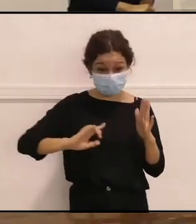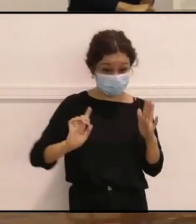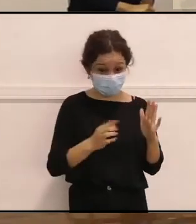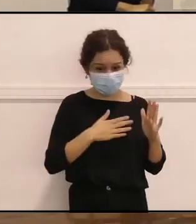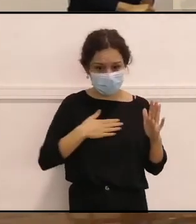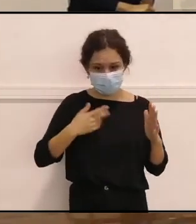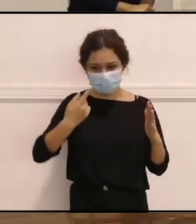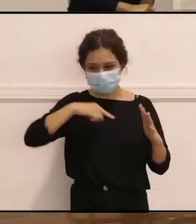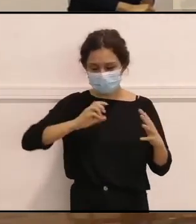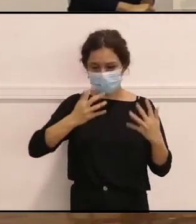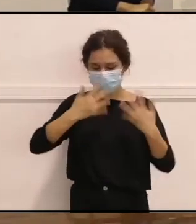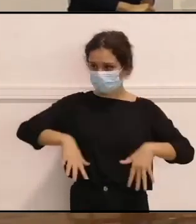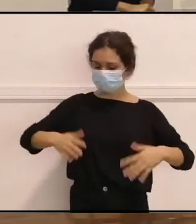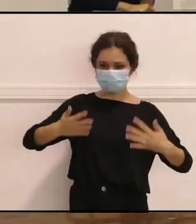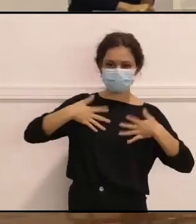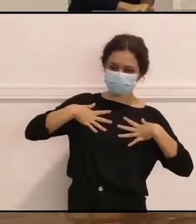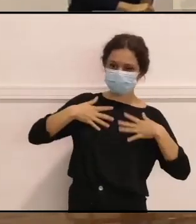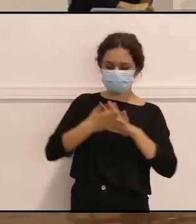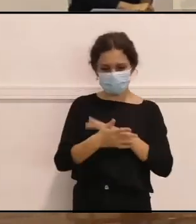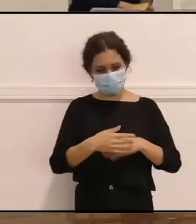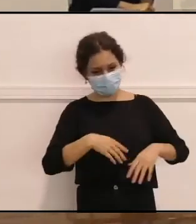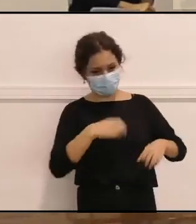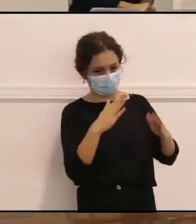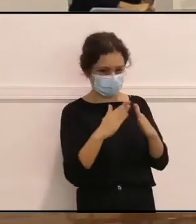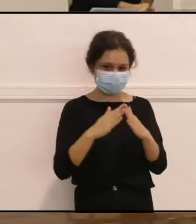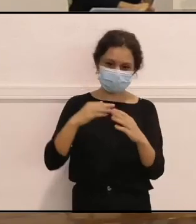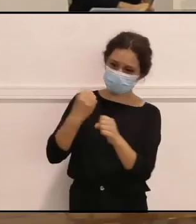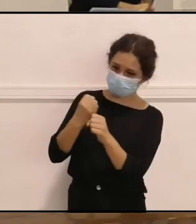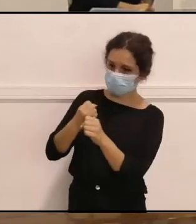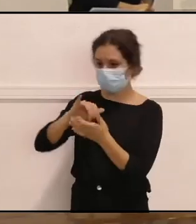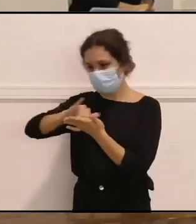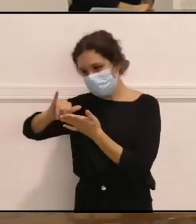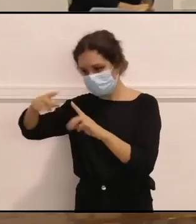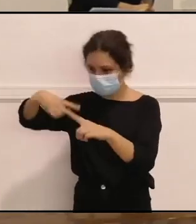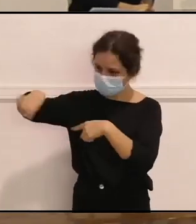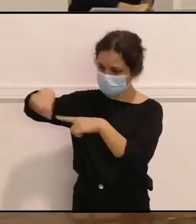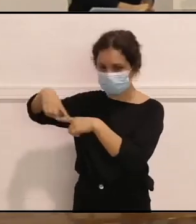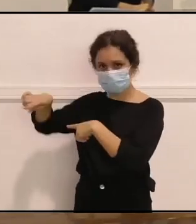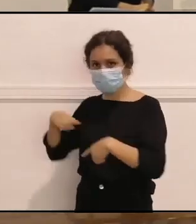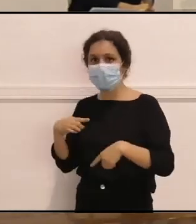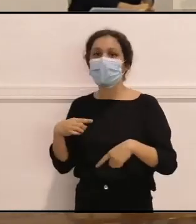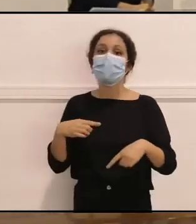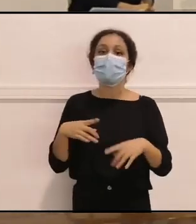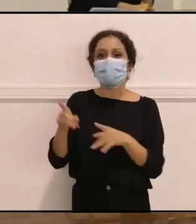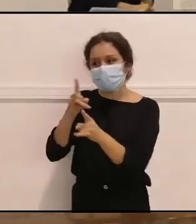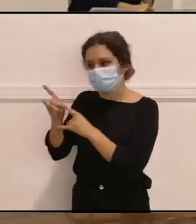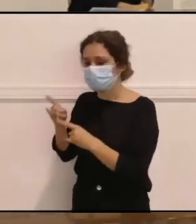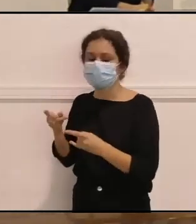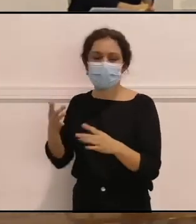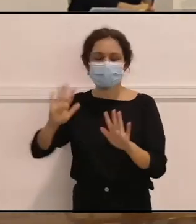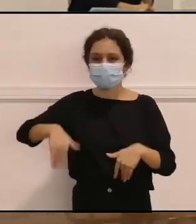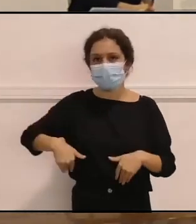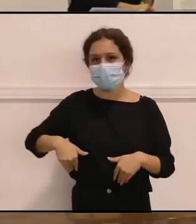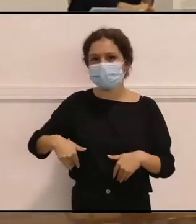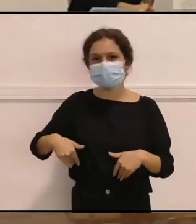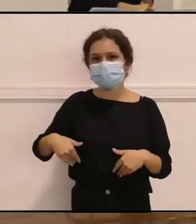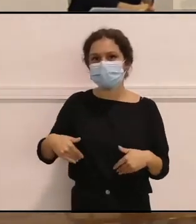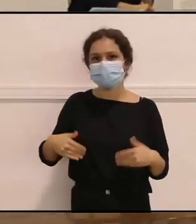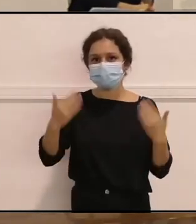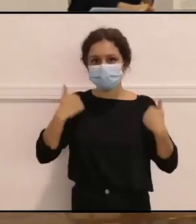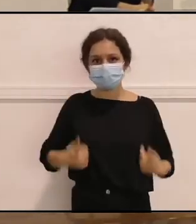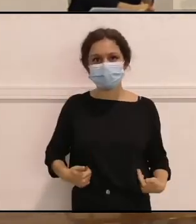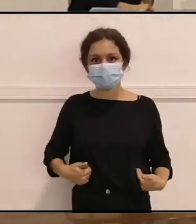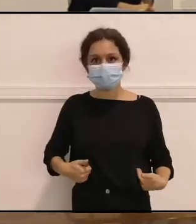automatizadas, a nuestra bola, trabajo, casa, el WhatsApp, el Tinder, no sé qué, ¿no? Y al final es como que no has terminado de